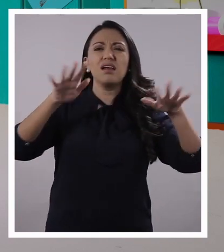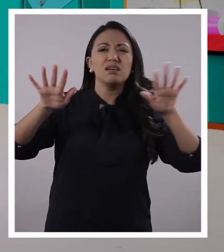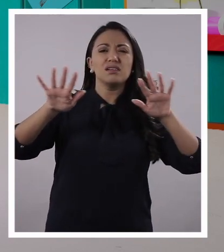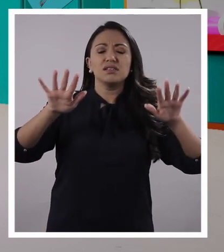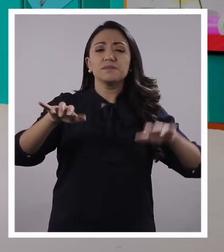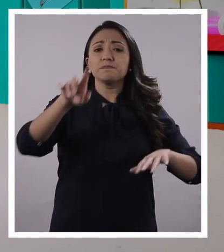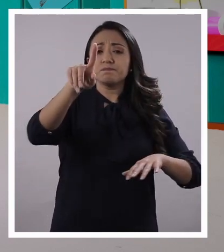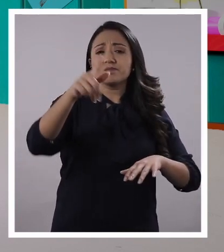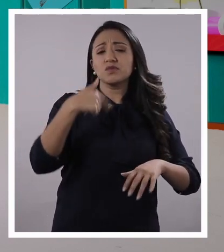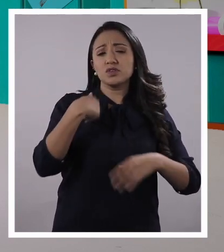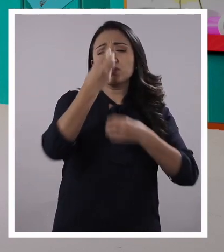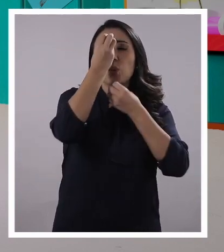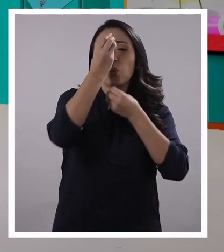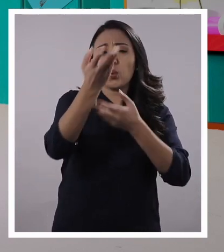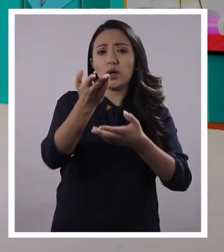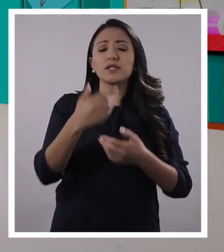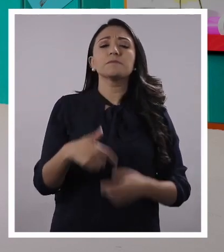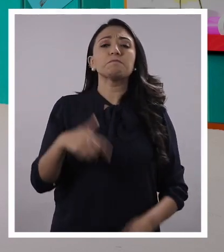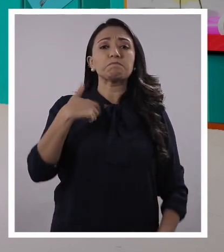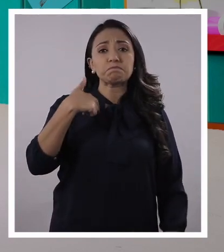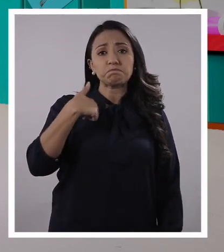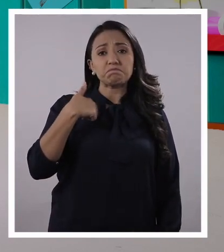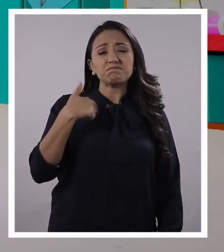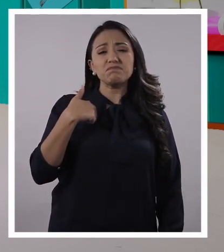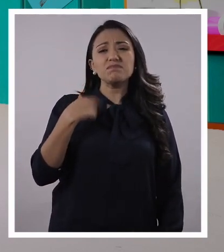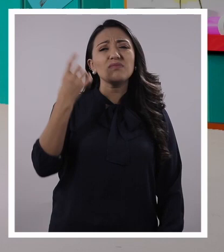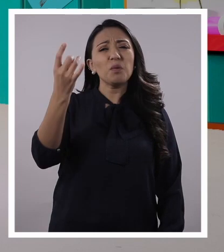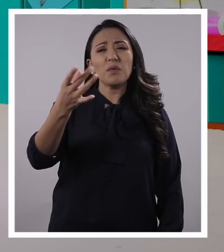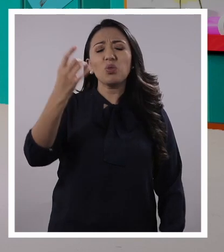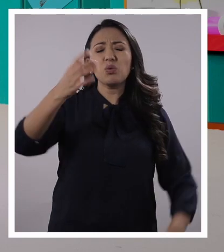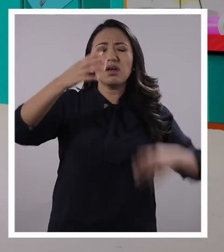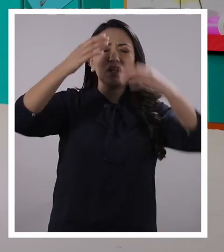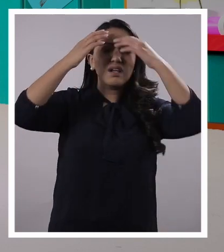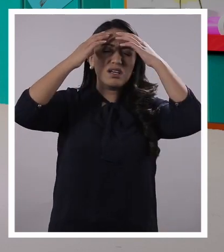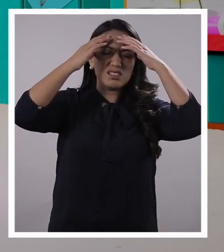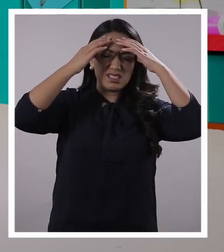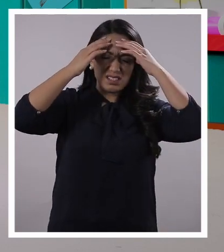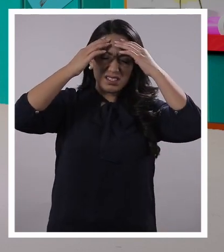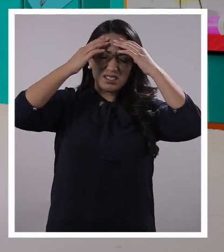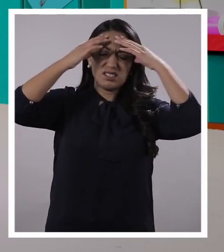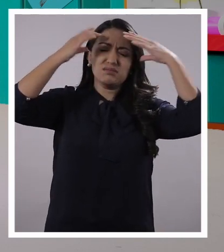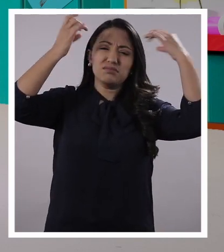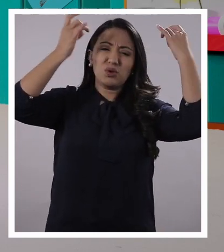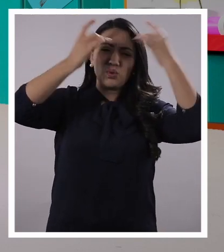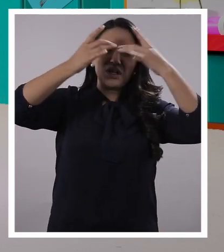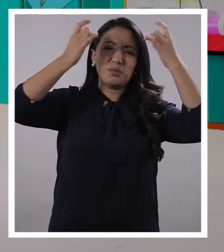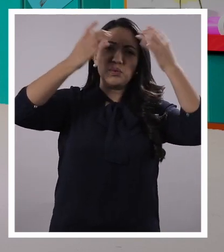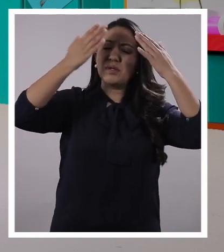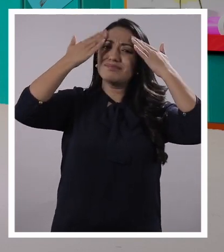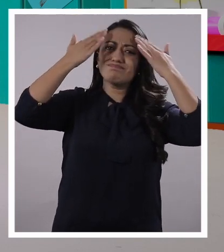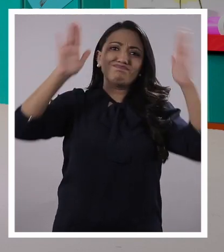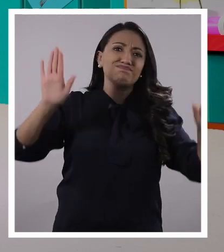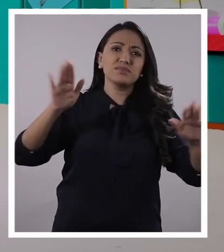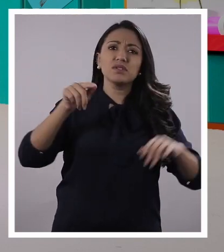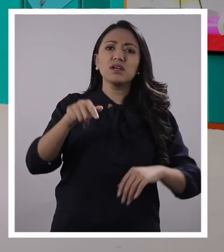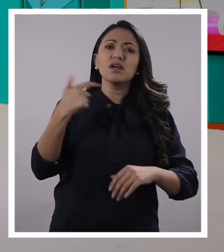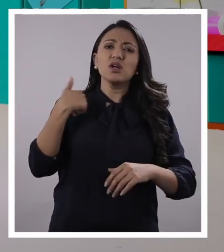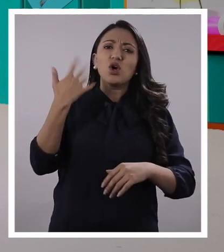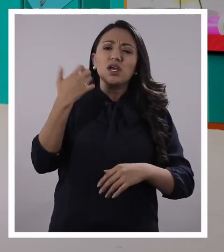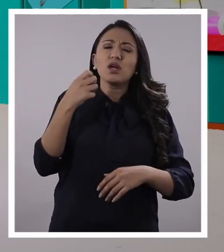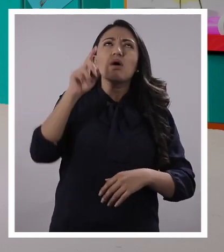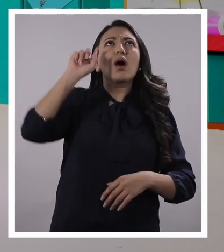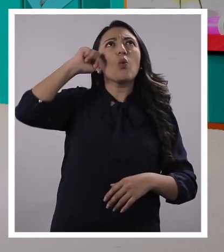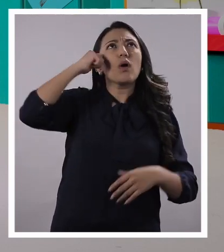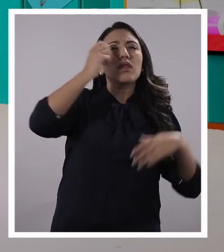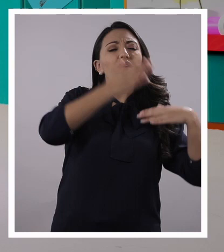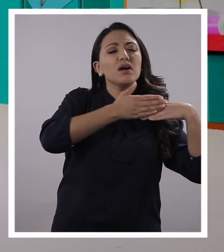Les voy a contar. Lo que pasa es que tengo un fuerte dolor de cabeza y la verdad no sé por qué. Estaba tratando de hacer una recapitulación de